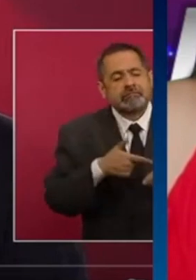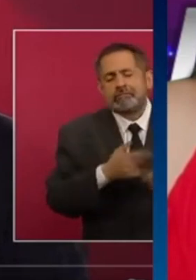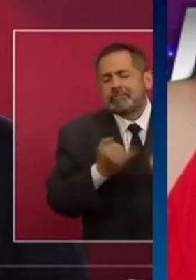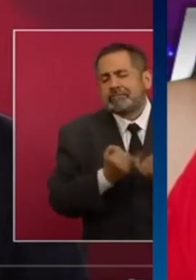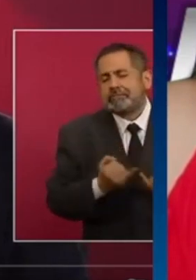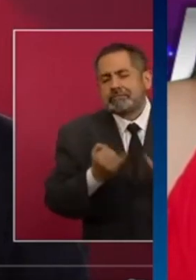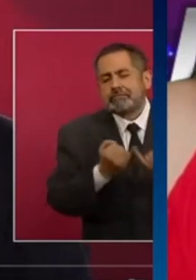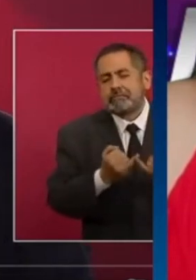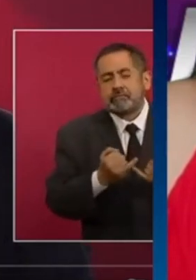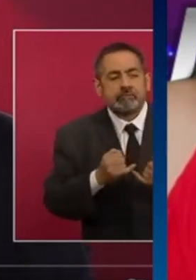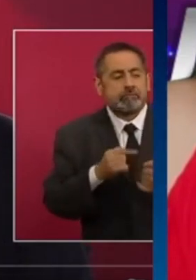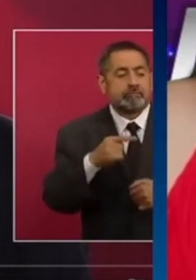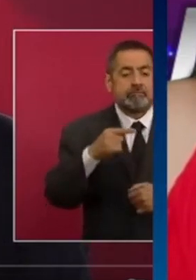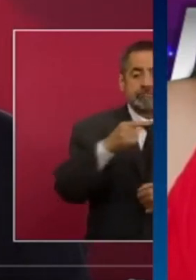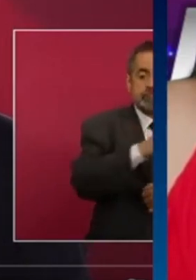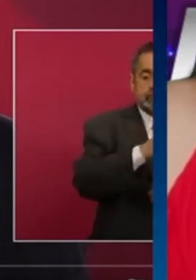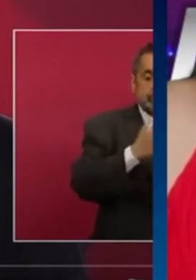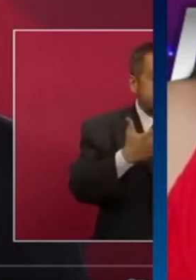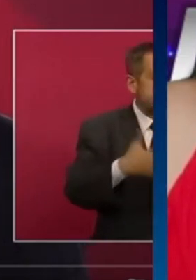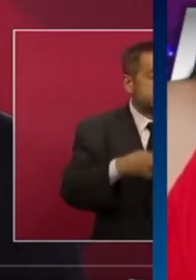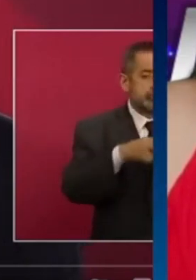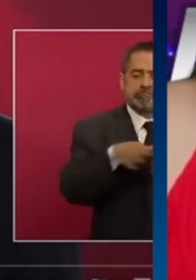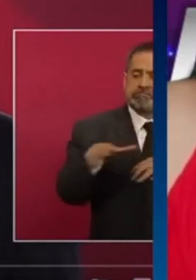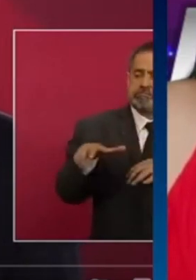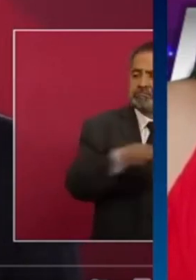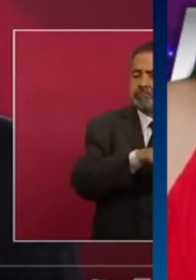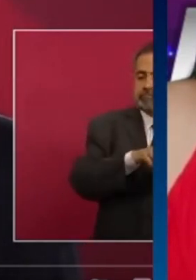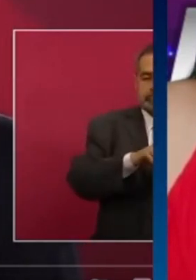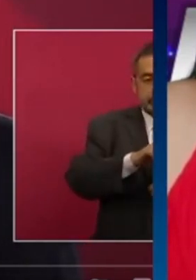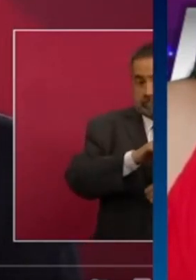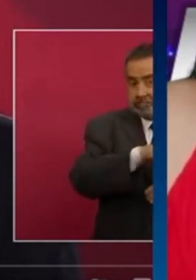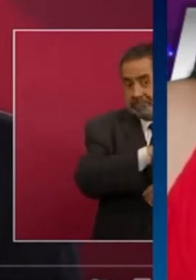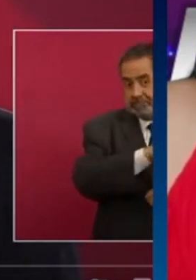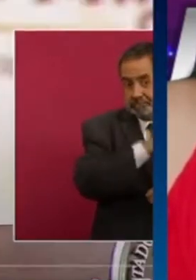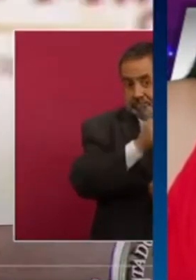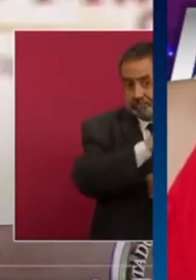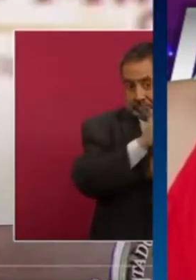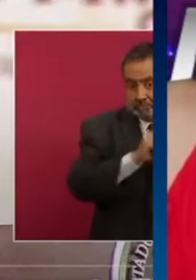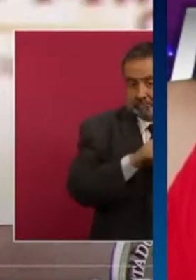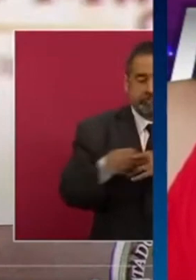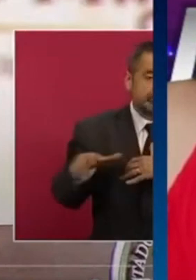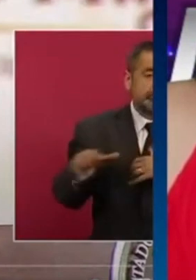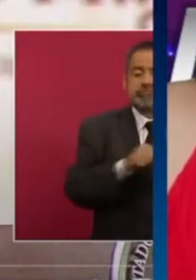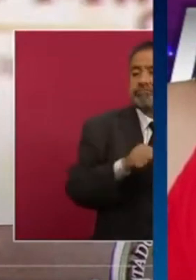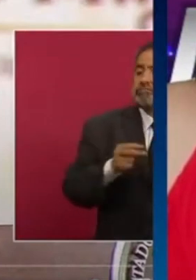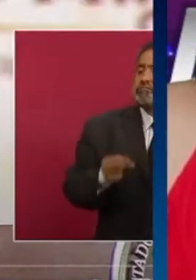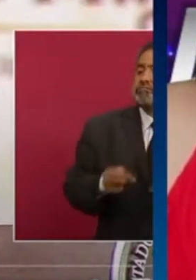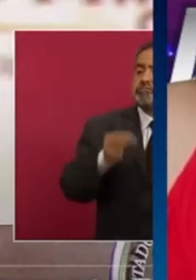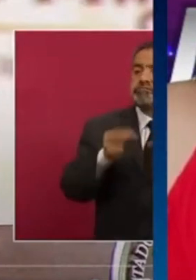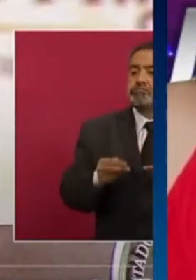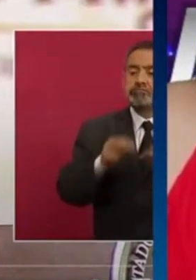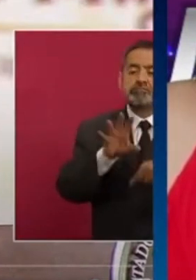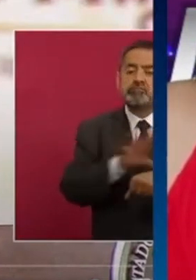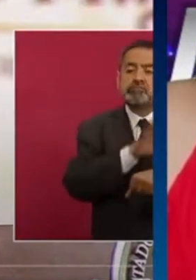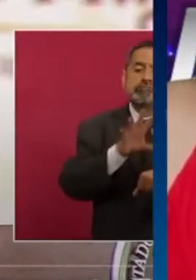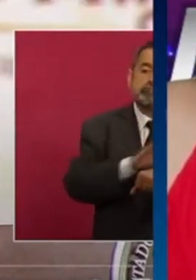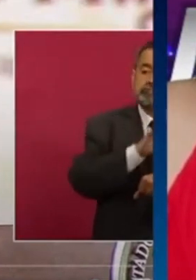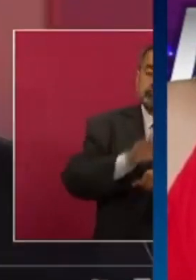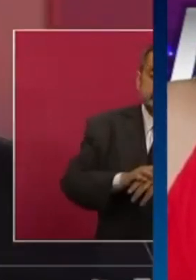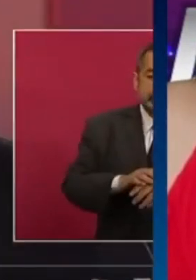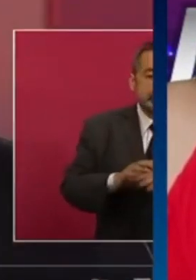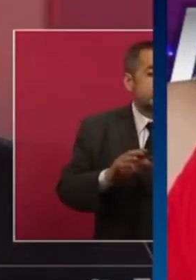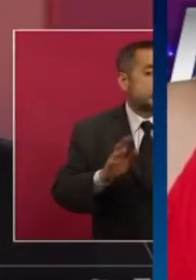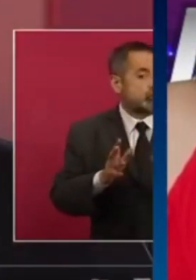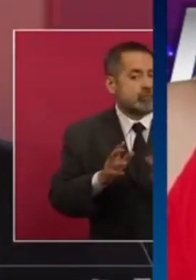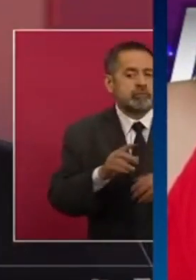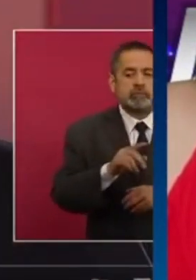sea manejado por empresas, sobre todo extranjeras, o fortalecemos a la